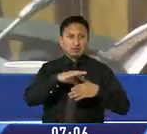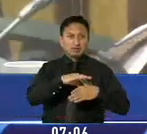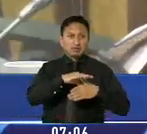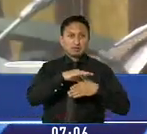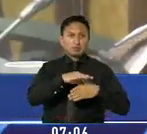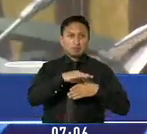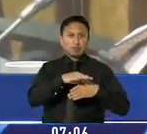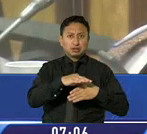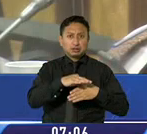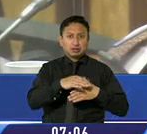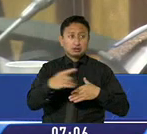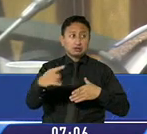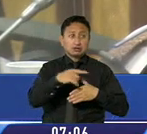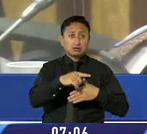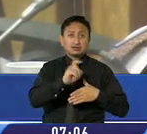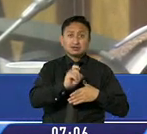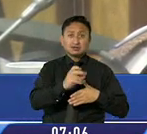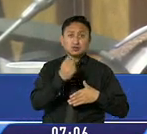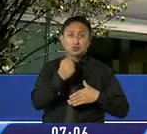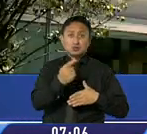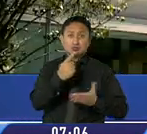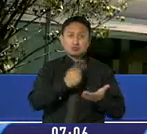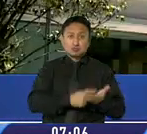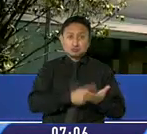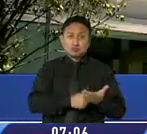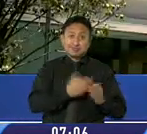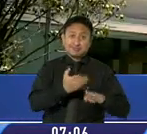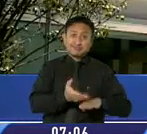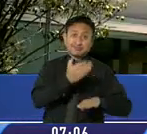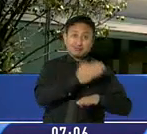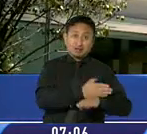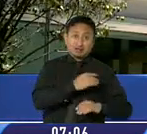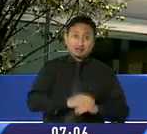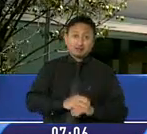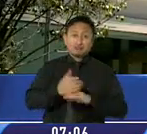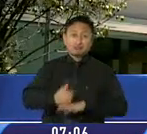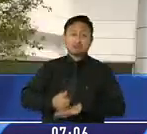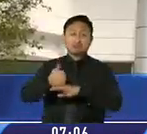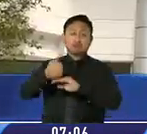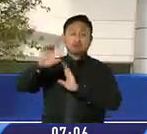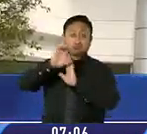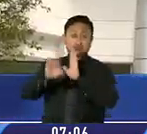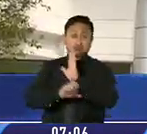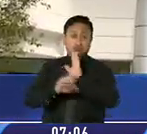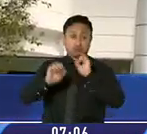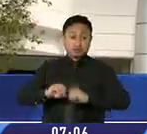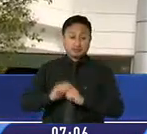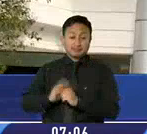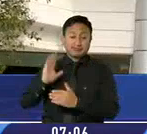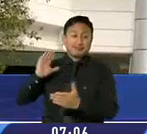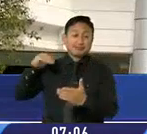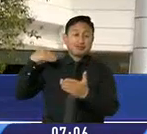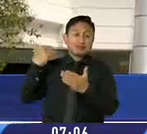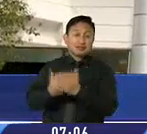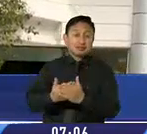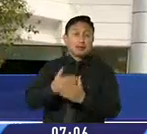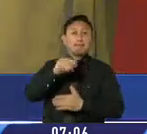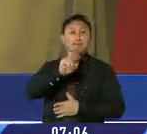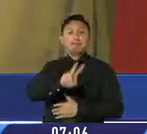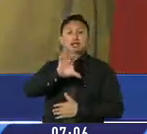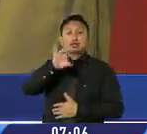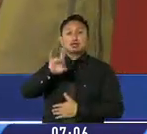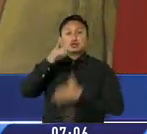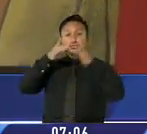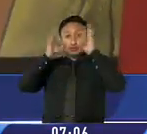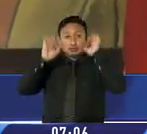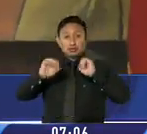legisladores deben resolver antes de irse, y es que la Corte Constitucional dispuso que hasta el 28 de diciembre, la